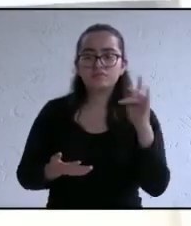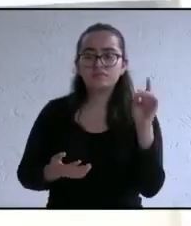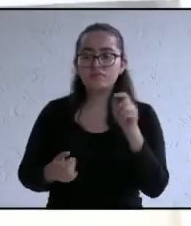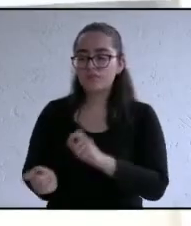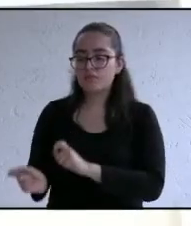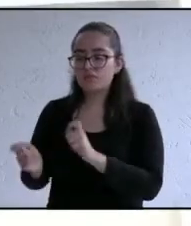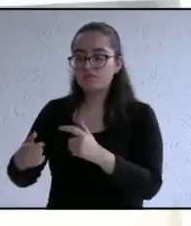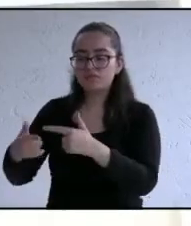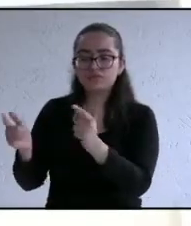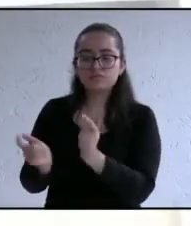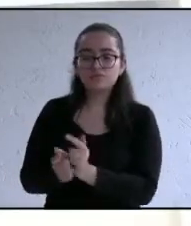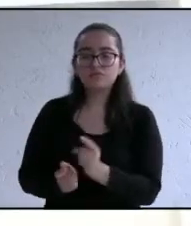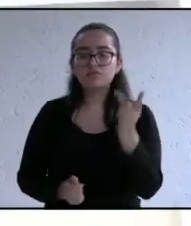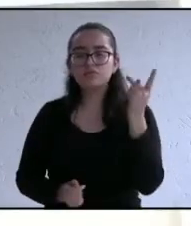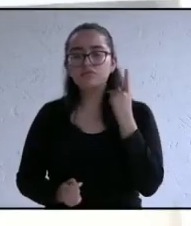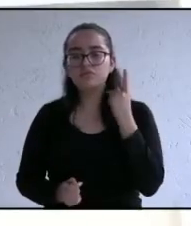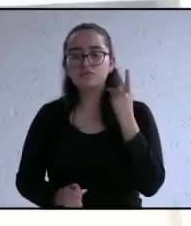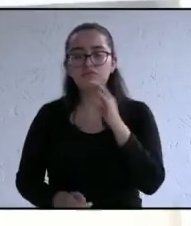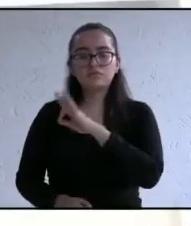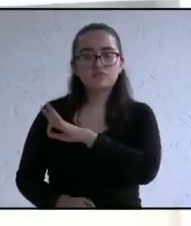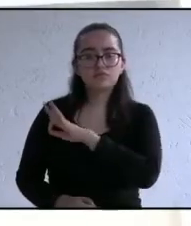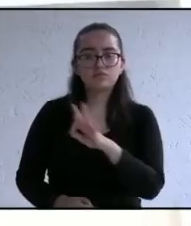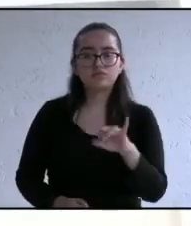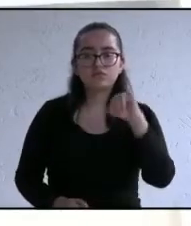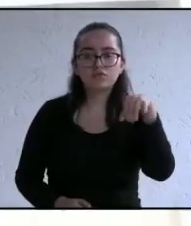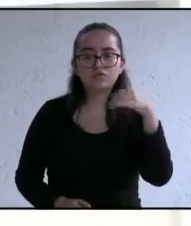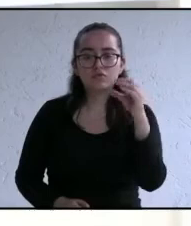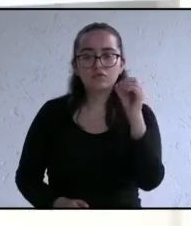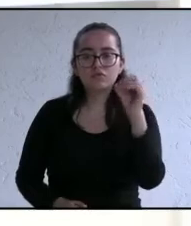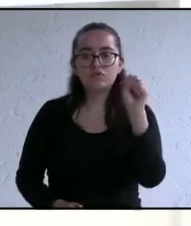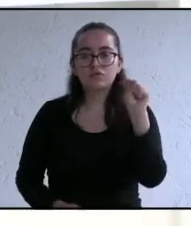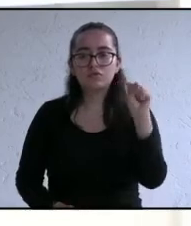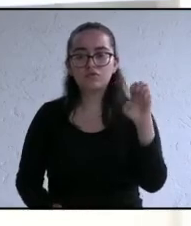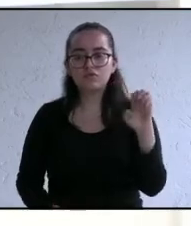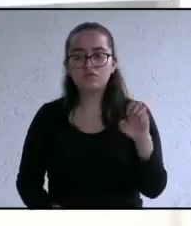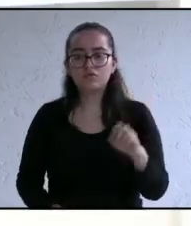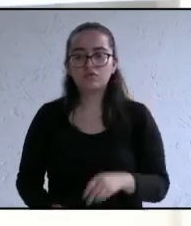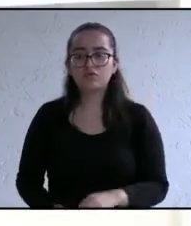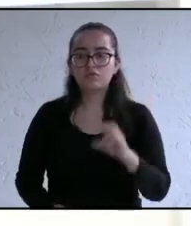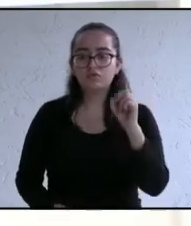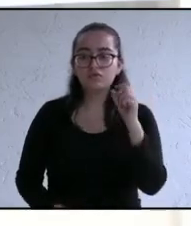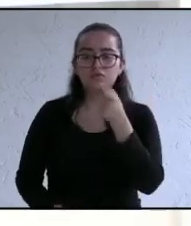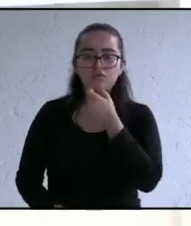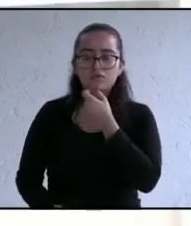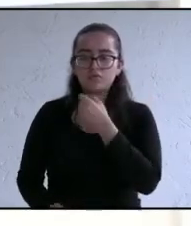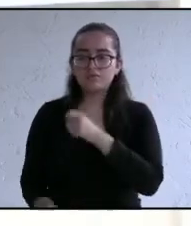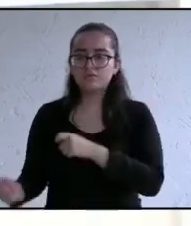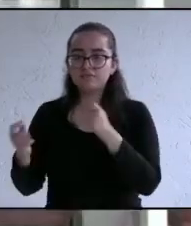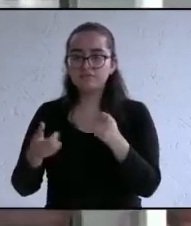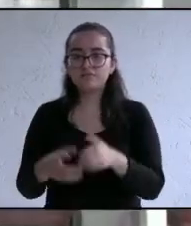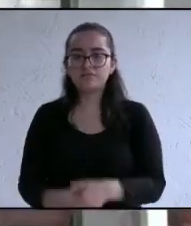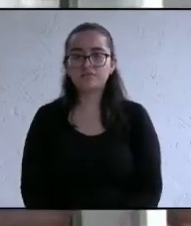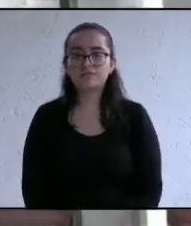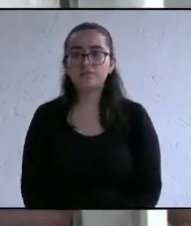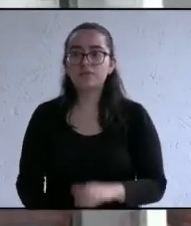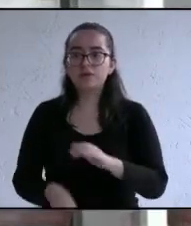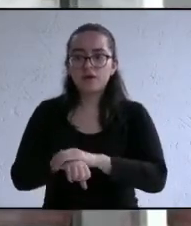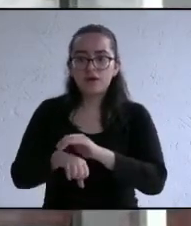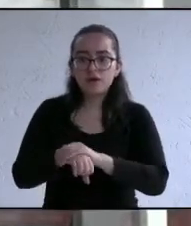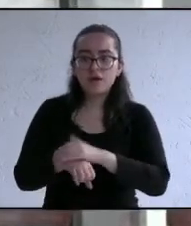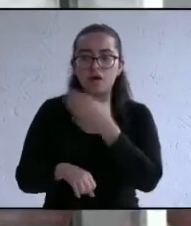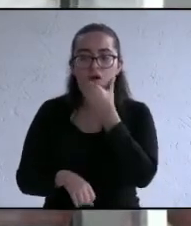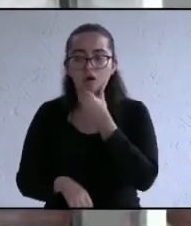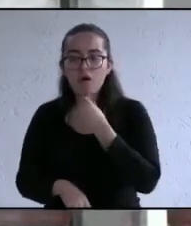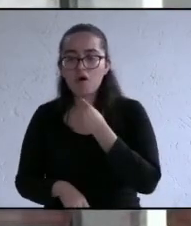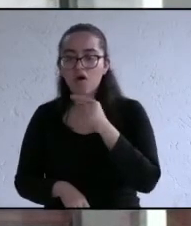ahora le toca el turno al candidato de Podemos José Filemón Utrera López cuenta con 30 segundos adelante candidato amigos amigas